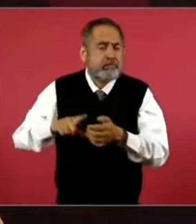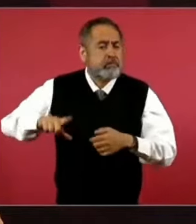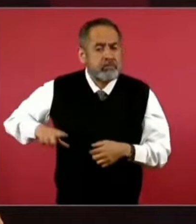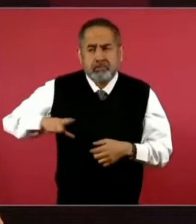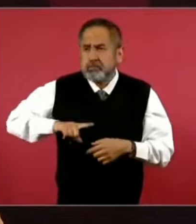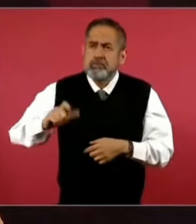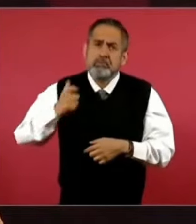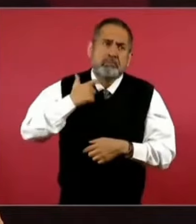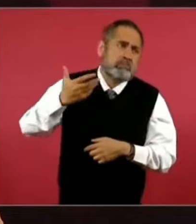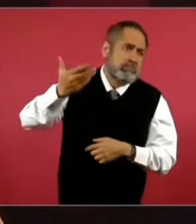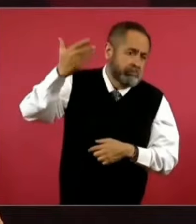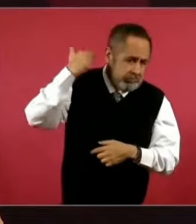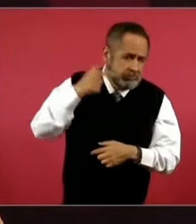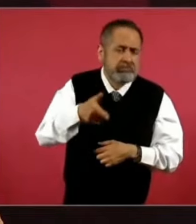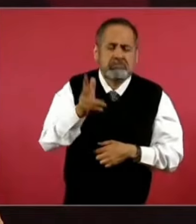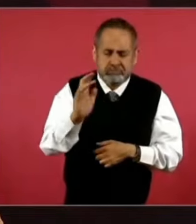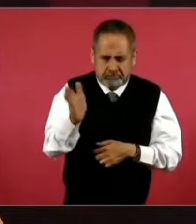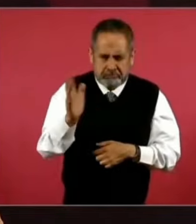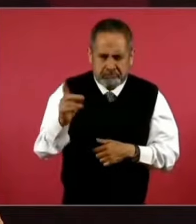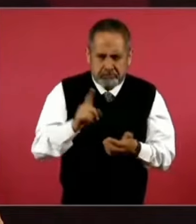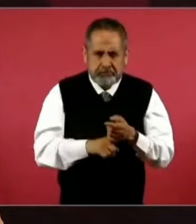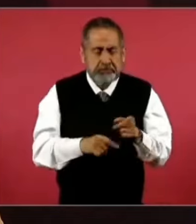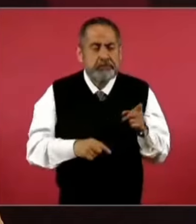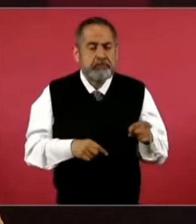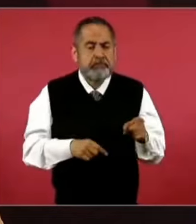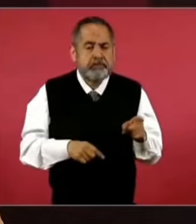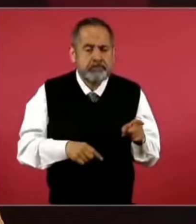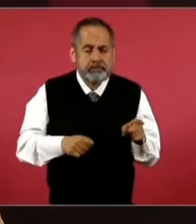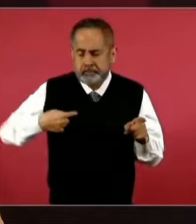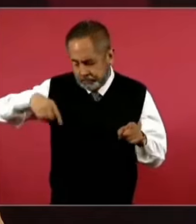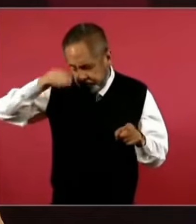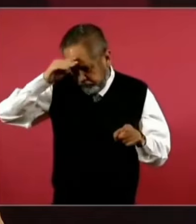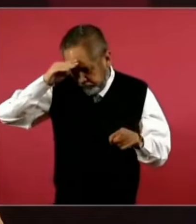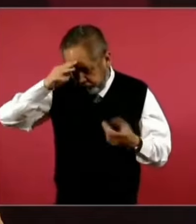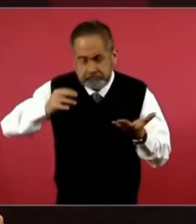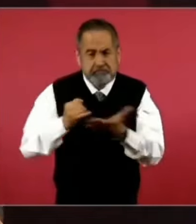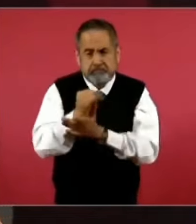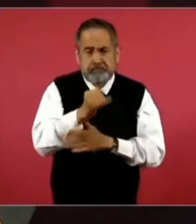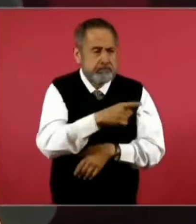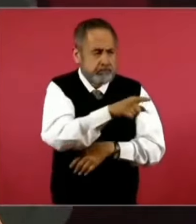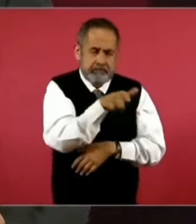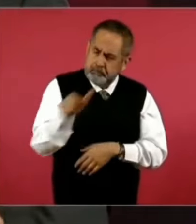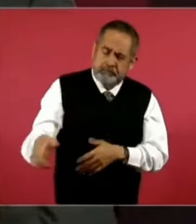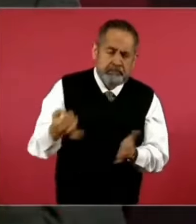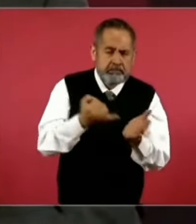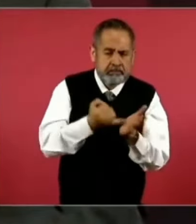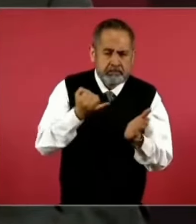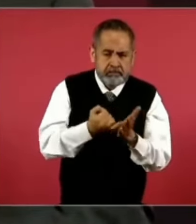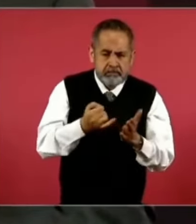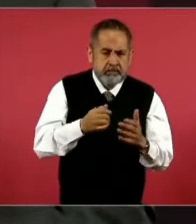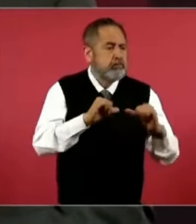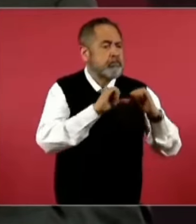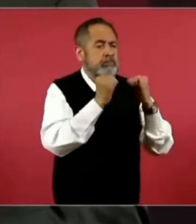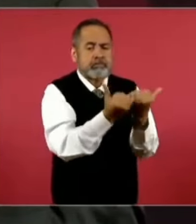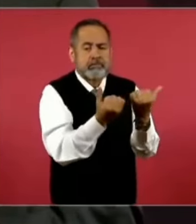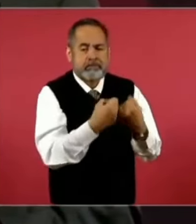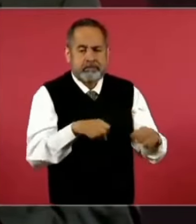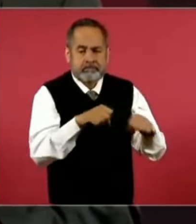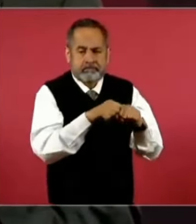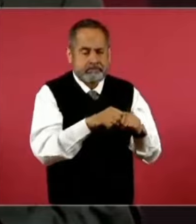Se tomó esta decisión del cobro del IVA a las aseguradoras